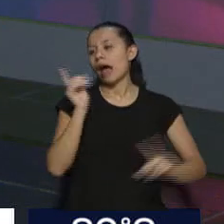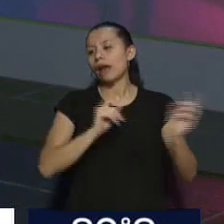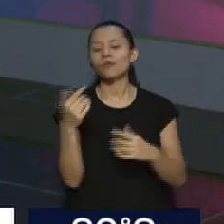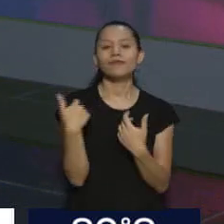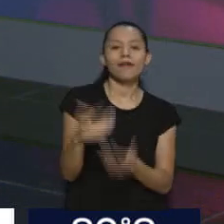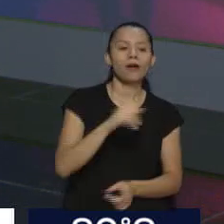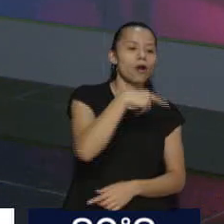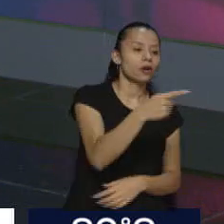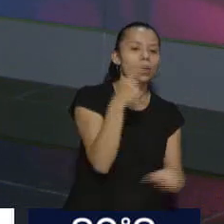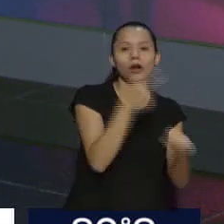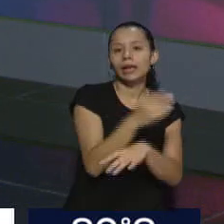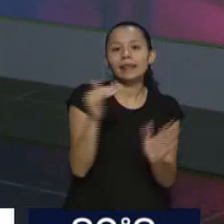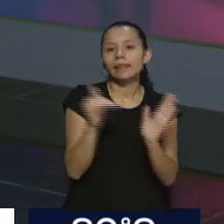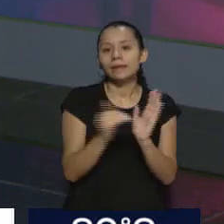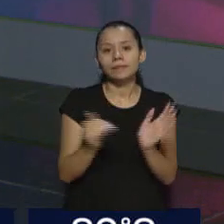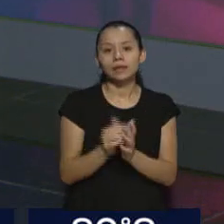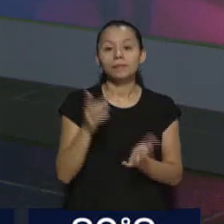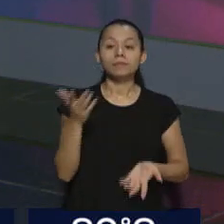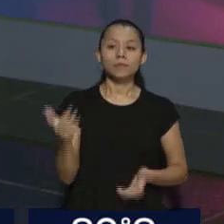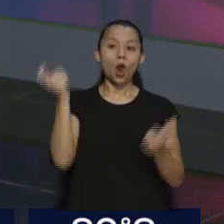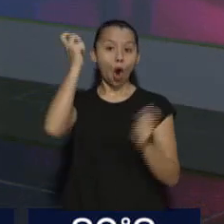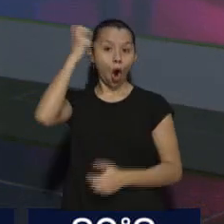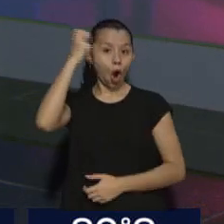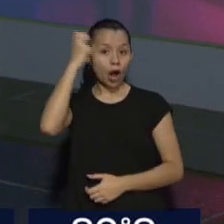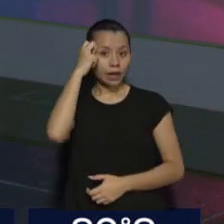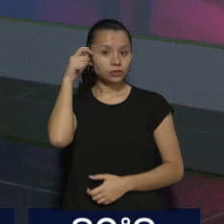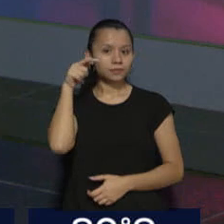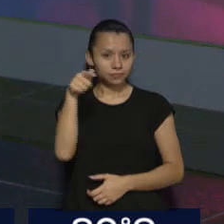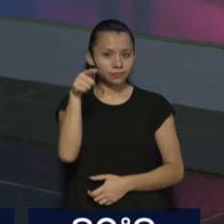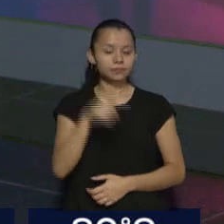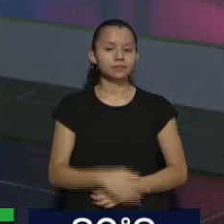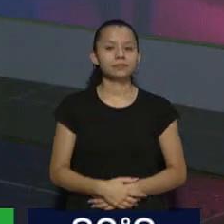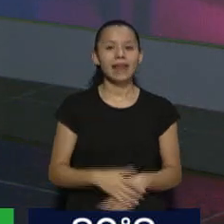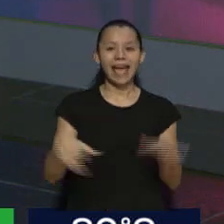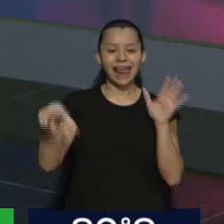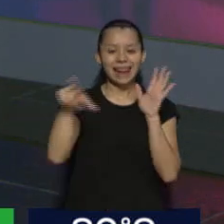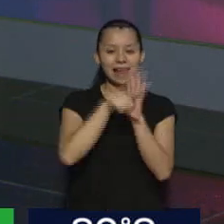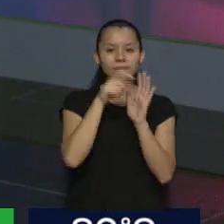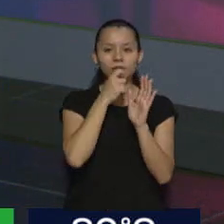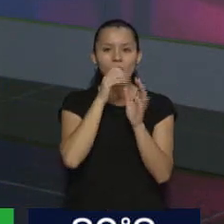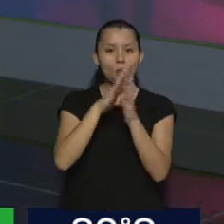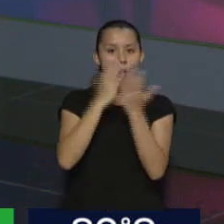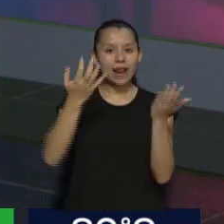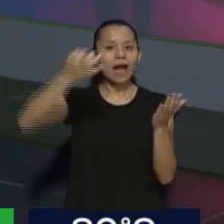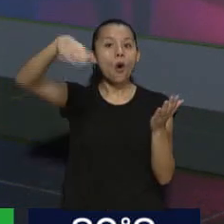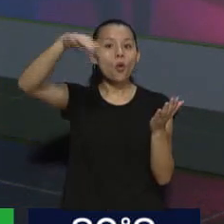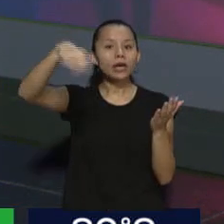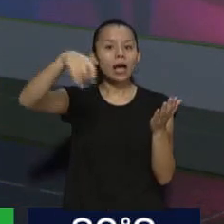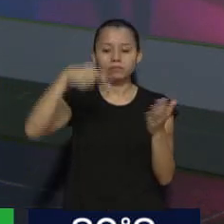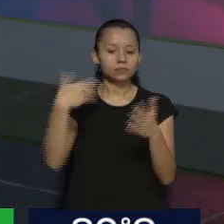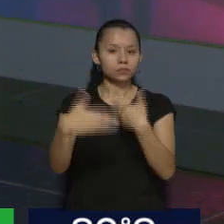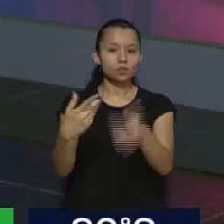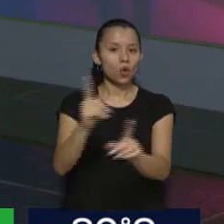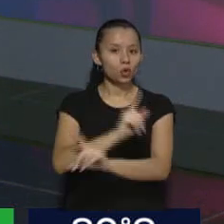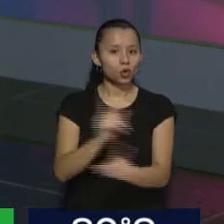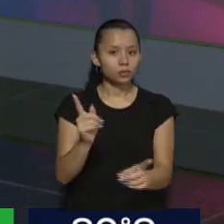Congreso, el debate en comisiones por la ley que establece la boleta única no prosperó. No prosperó en el Senado. En el